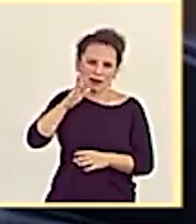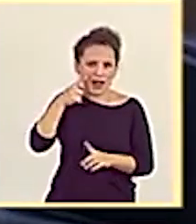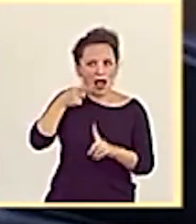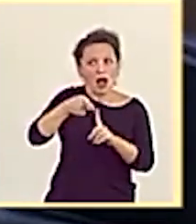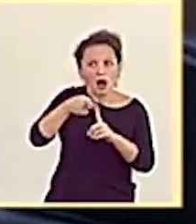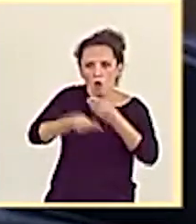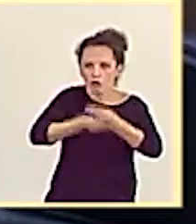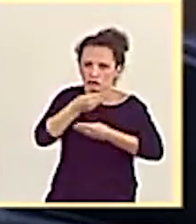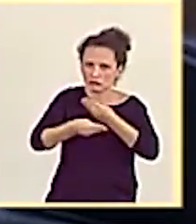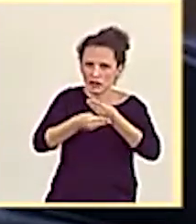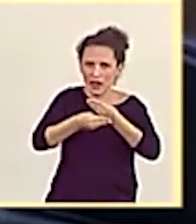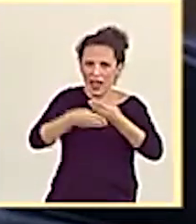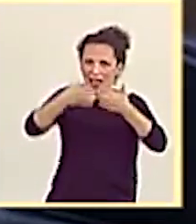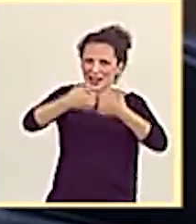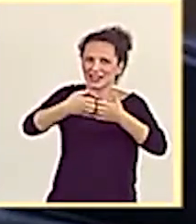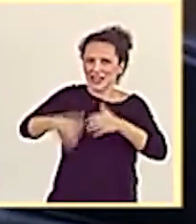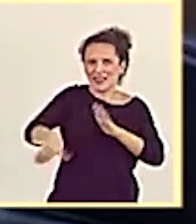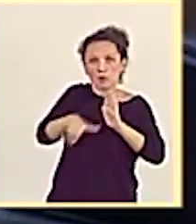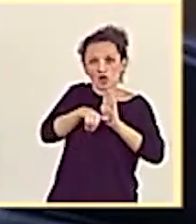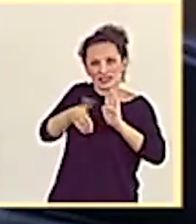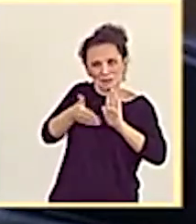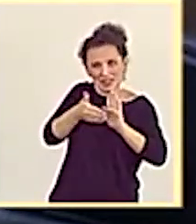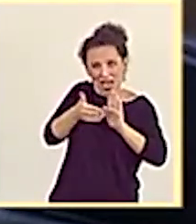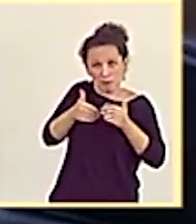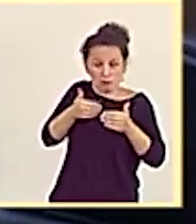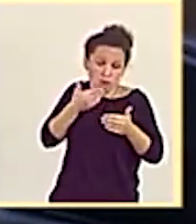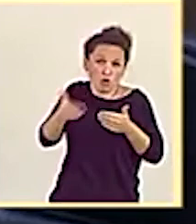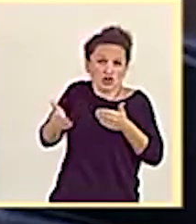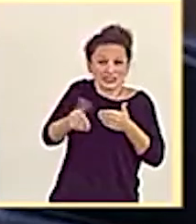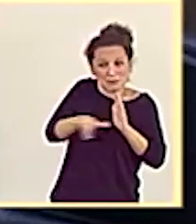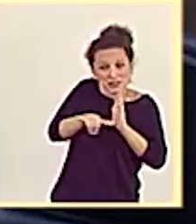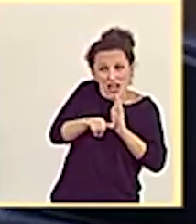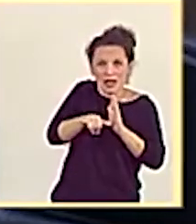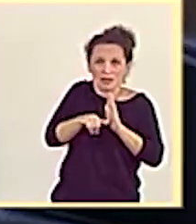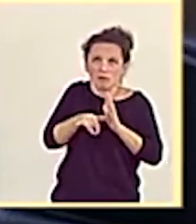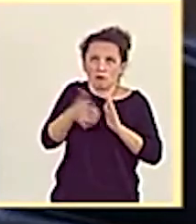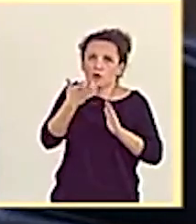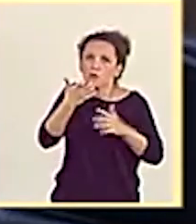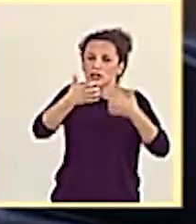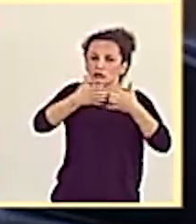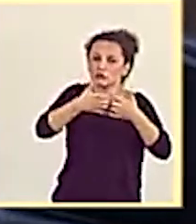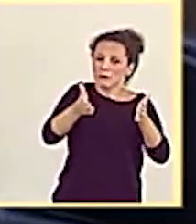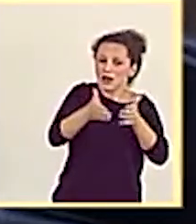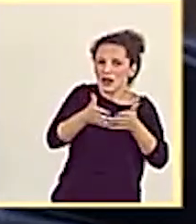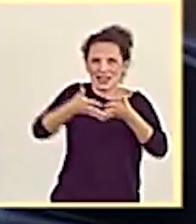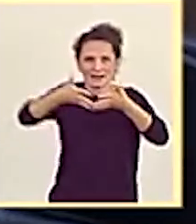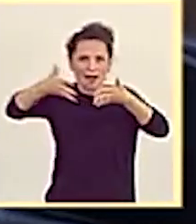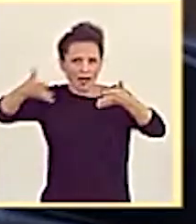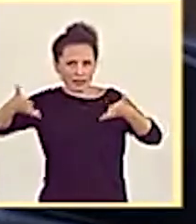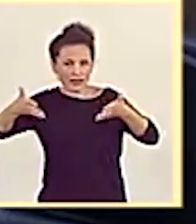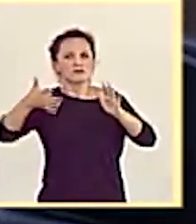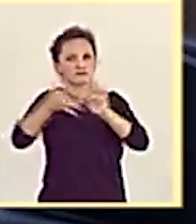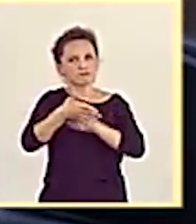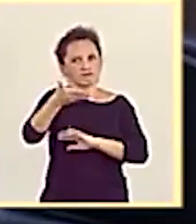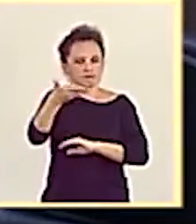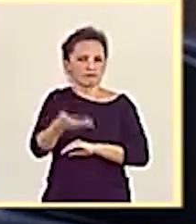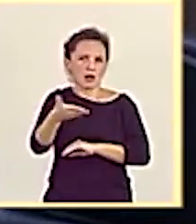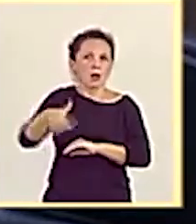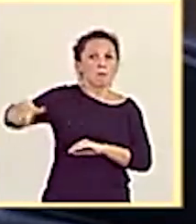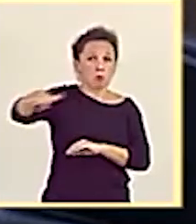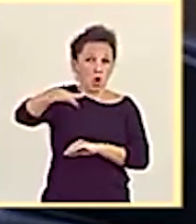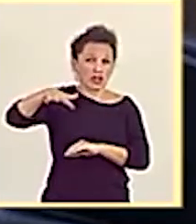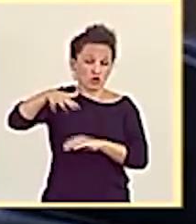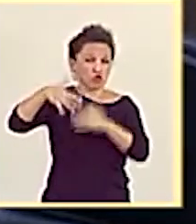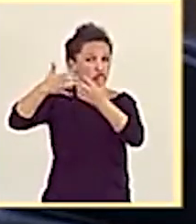proximidad en grandes polos industriales con industrias de tamaño medio y grande. Por tanto, algo muy acertado para el polígono industrial de